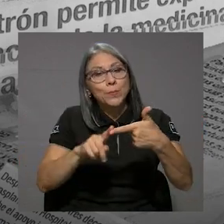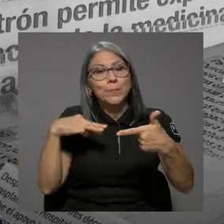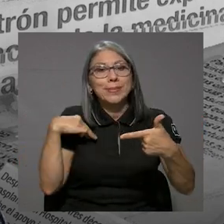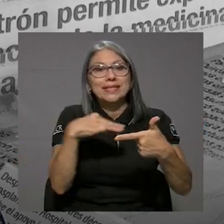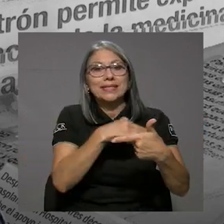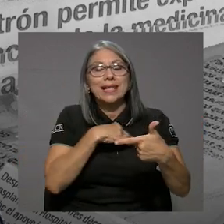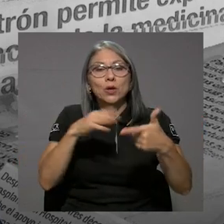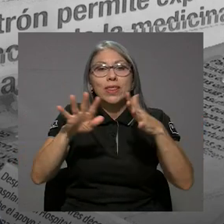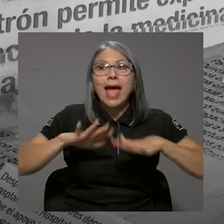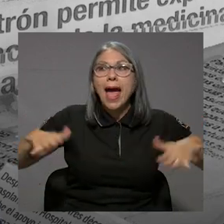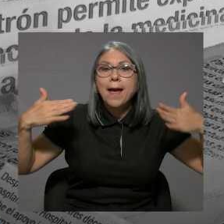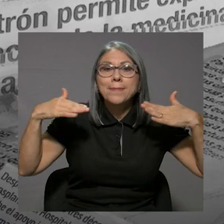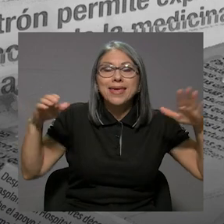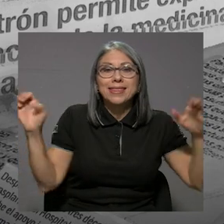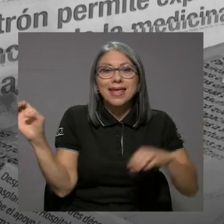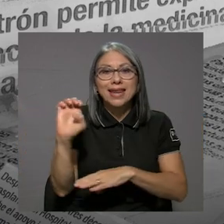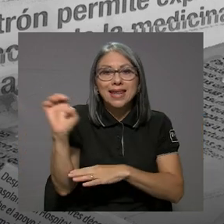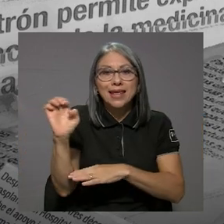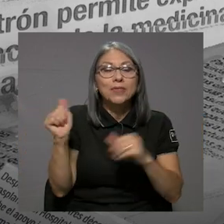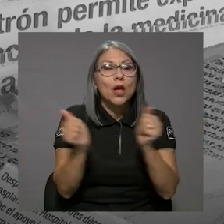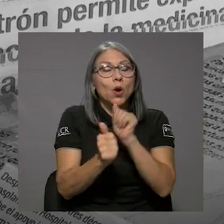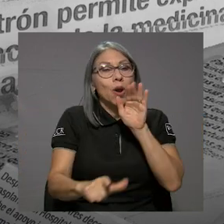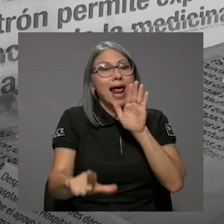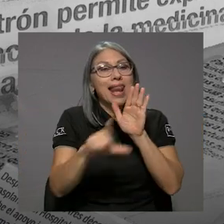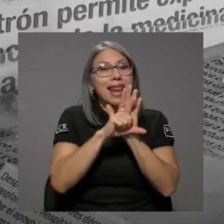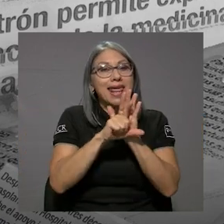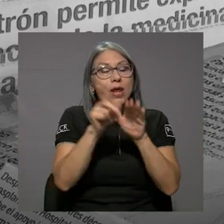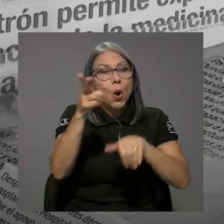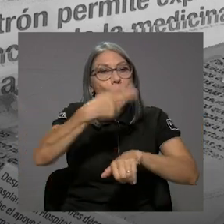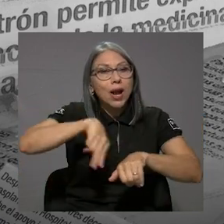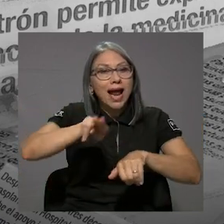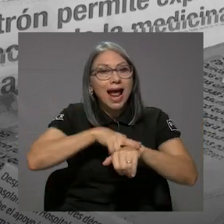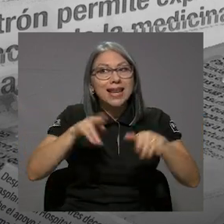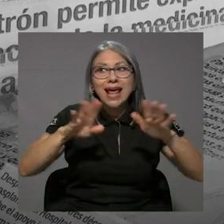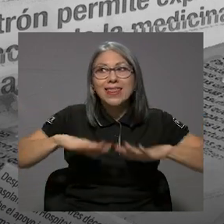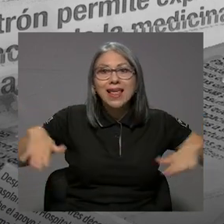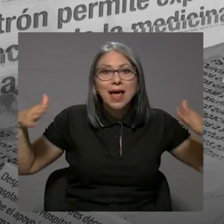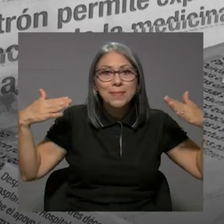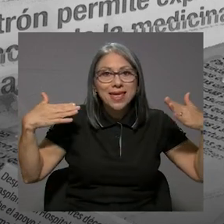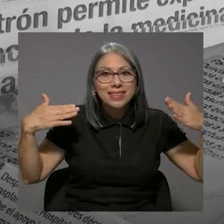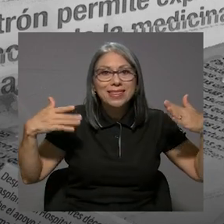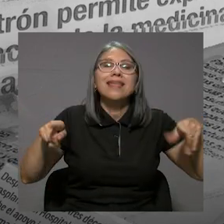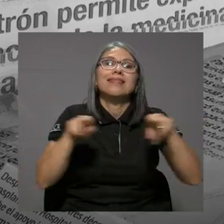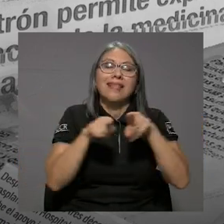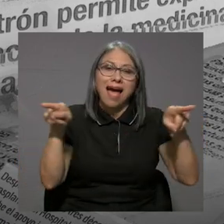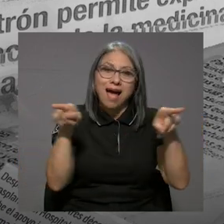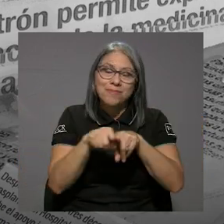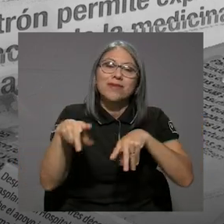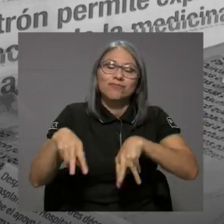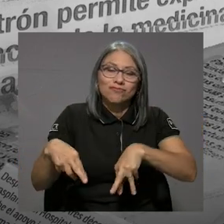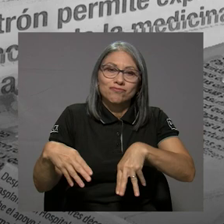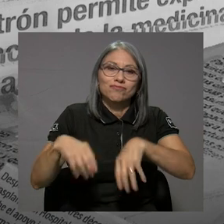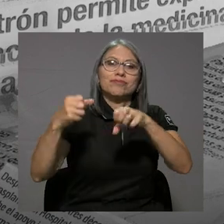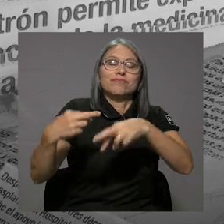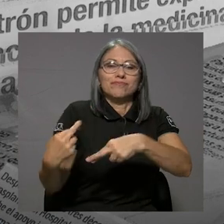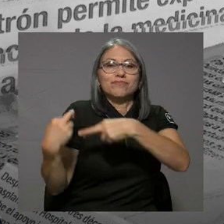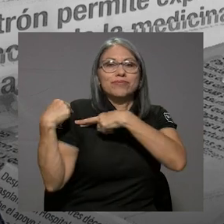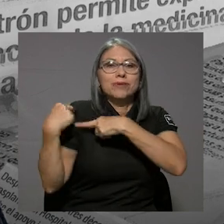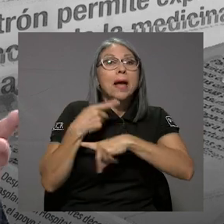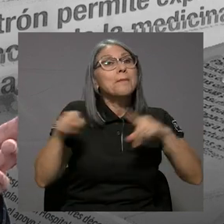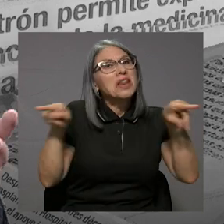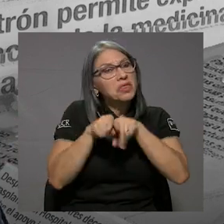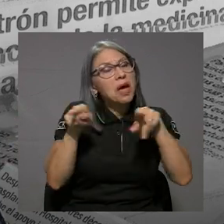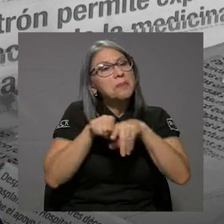Energía, que también cuando se crea a través de la Ley Orgánica del Ambiente, le da competencias en esto. Pero también